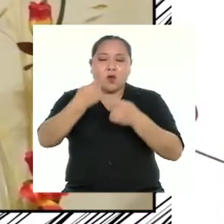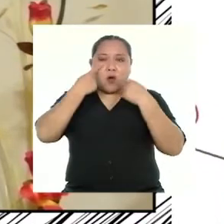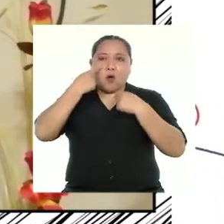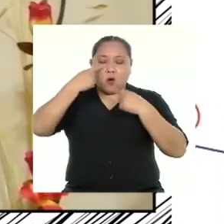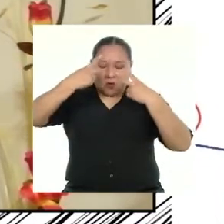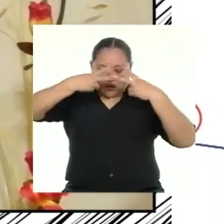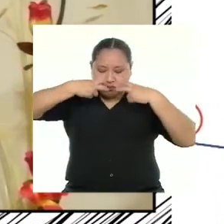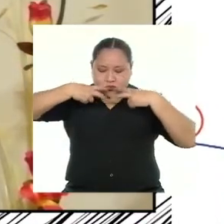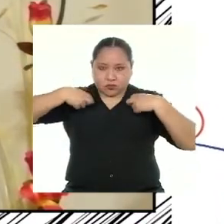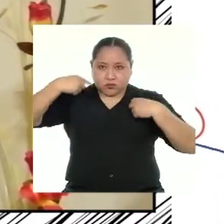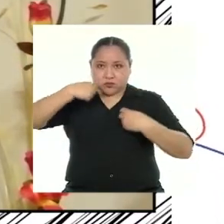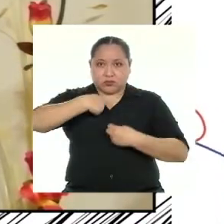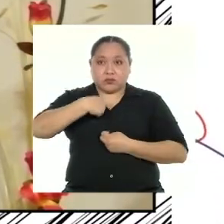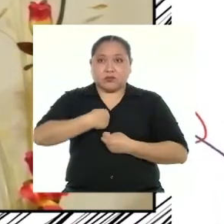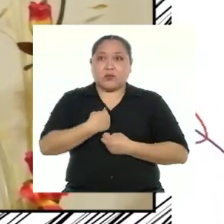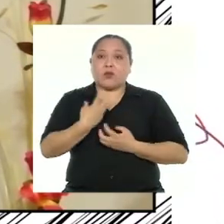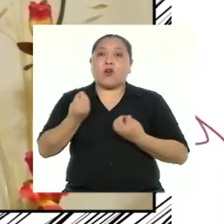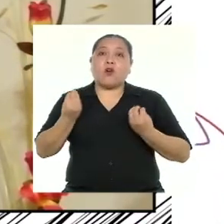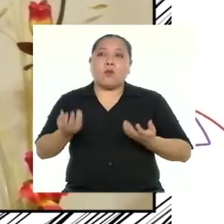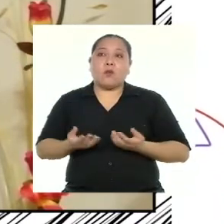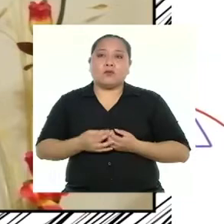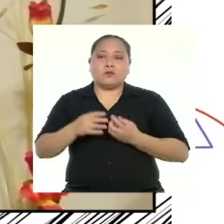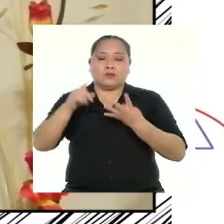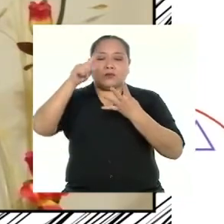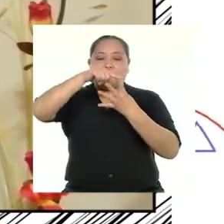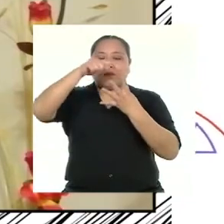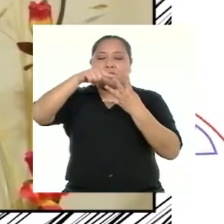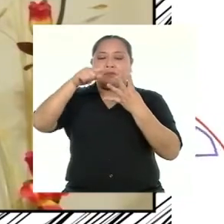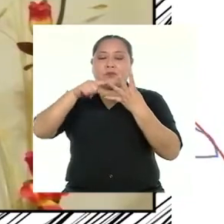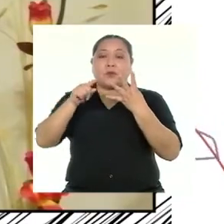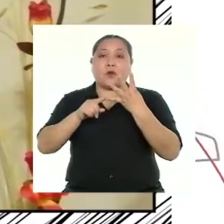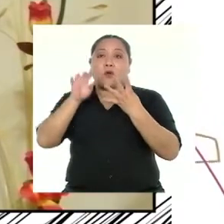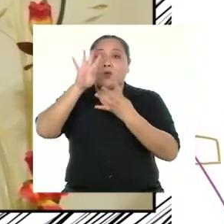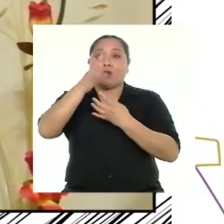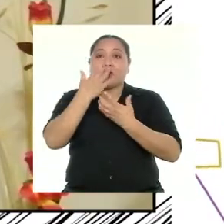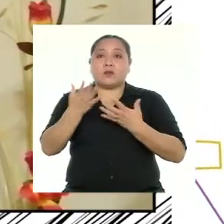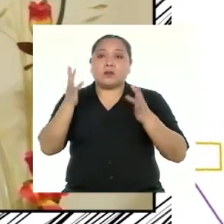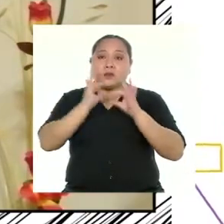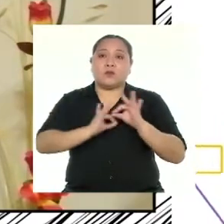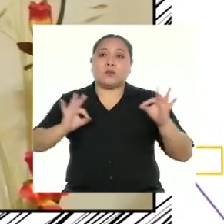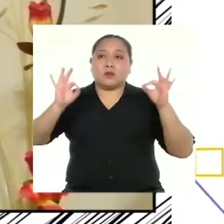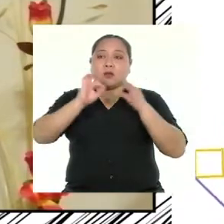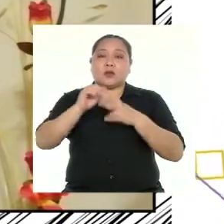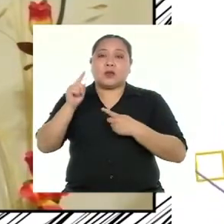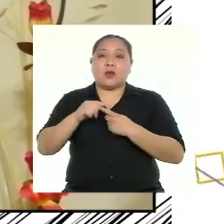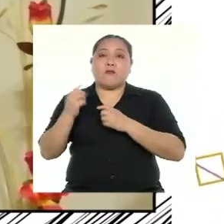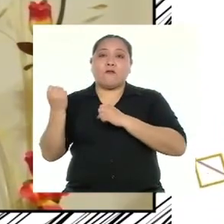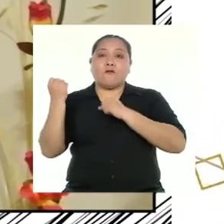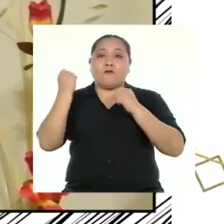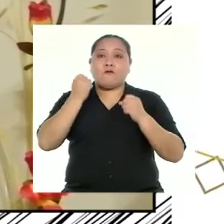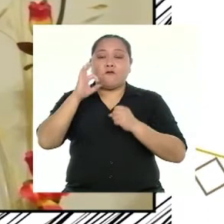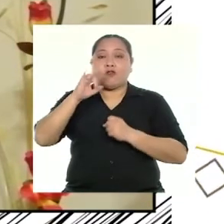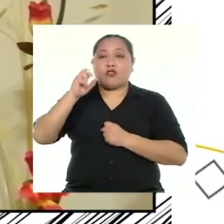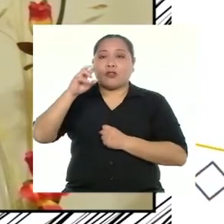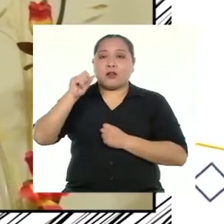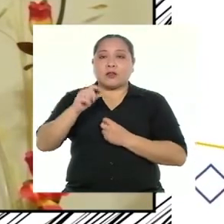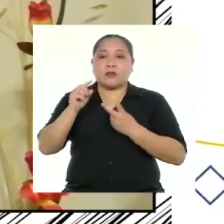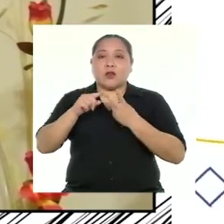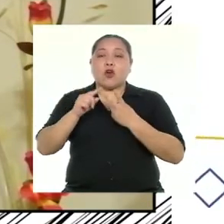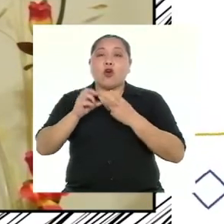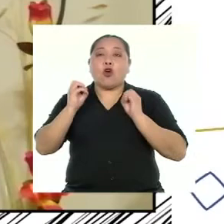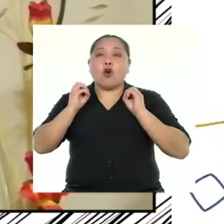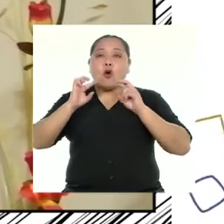a nosotros mismos a través de cuatro factores importantes que son fortalezas, oportunidades,